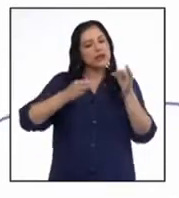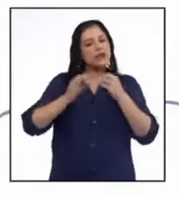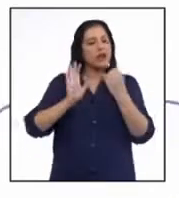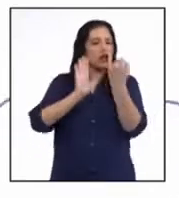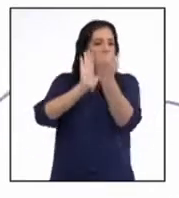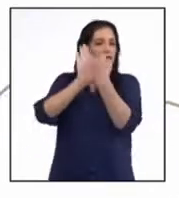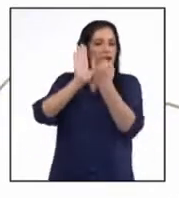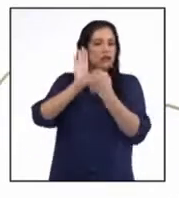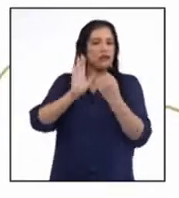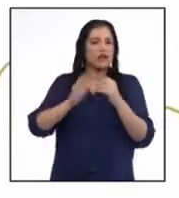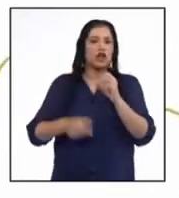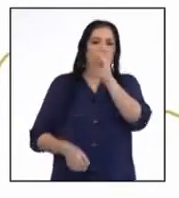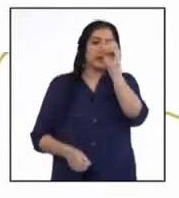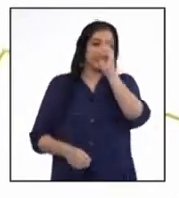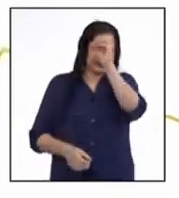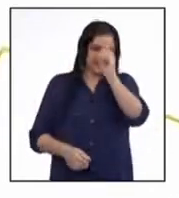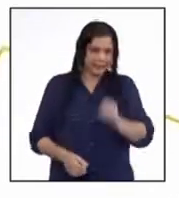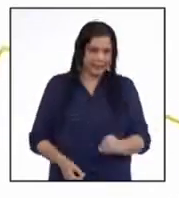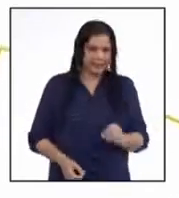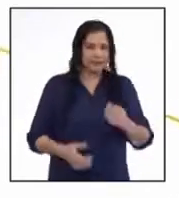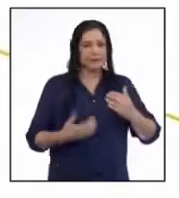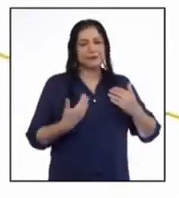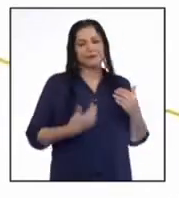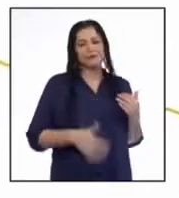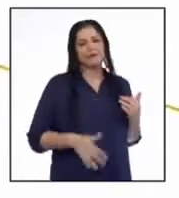gráficos estadísticos.